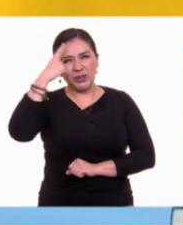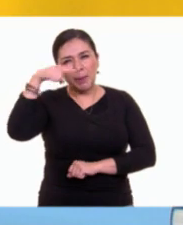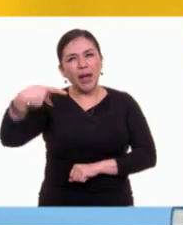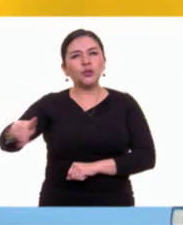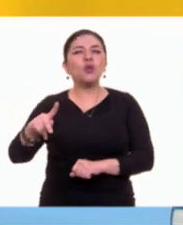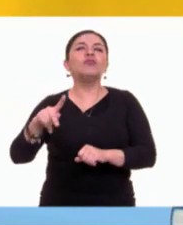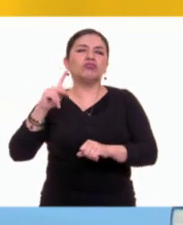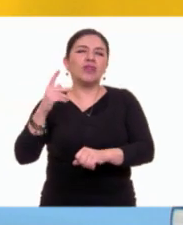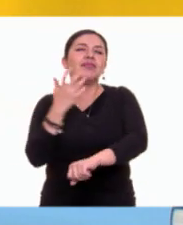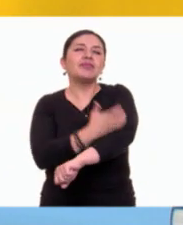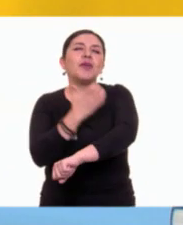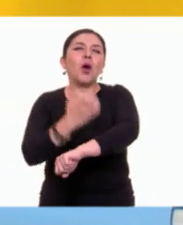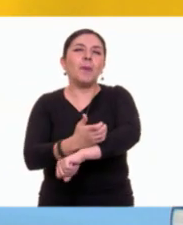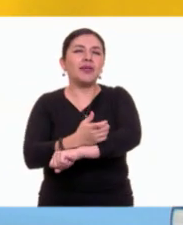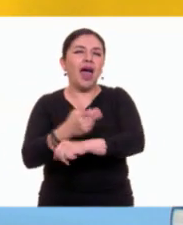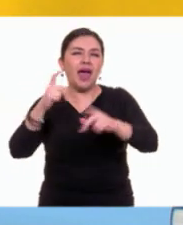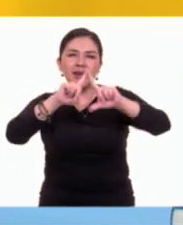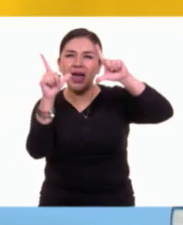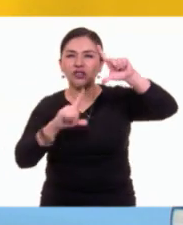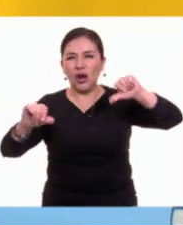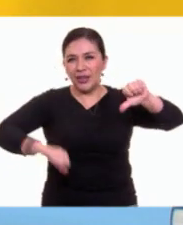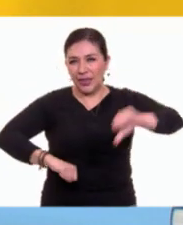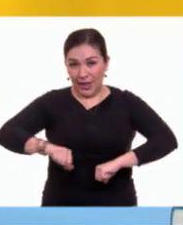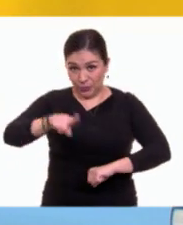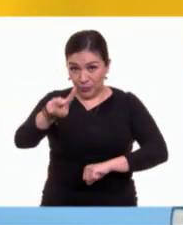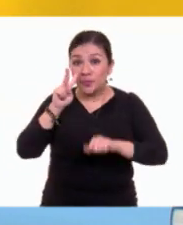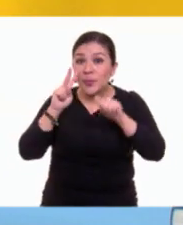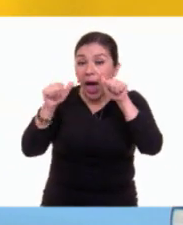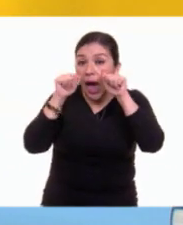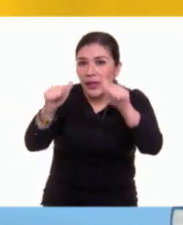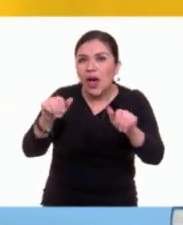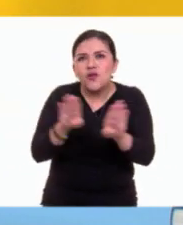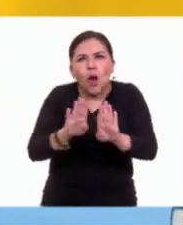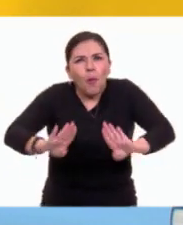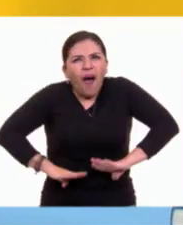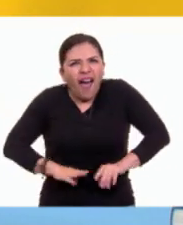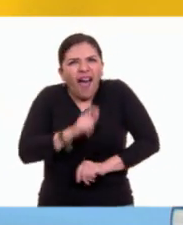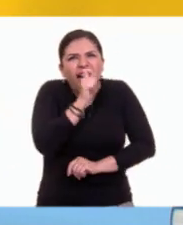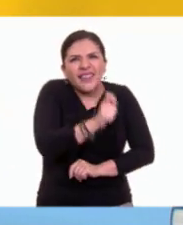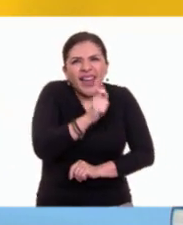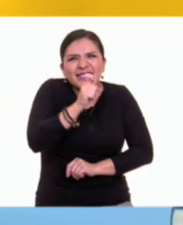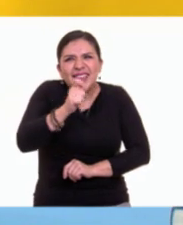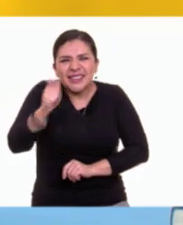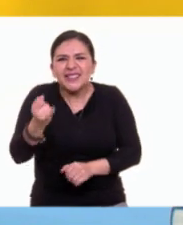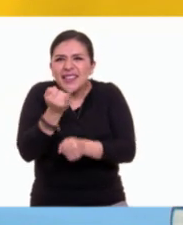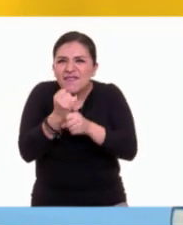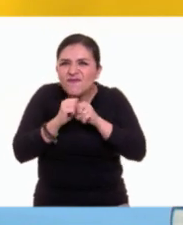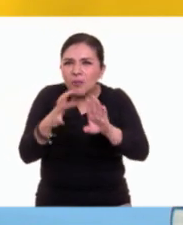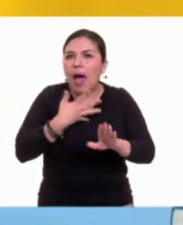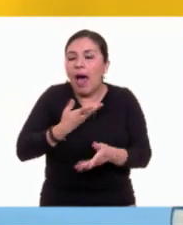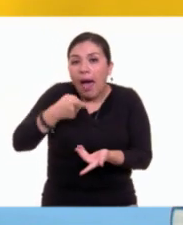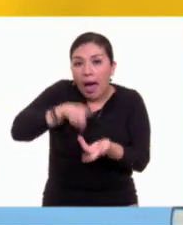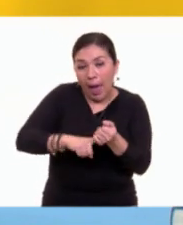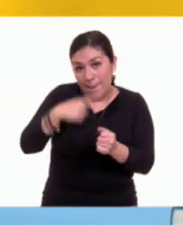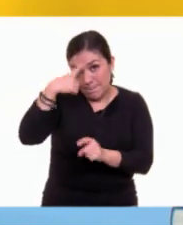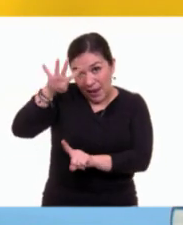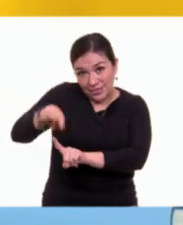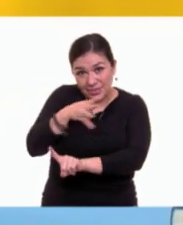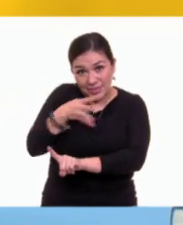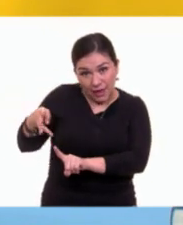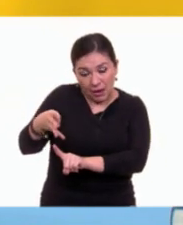Compañía Nacional de Teatro. Presten mucha atención a sus características y a la información que nos pide la tabla.